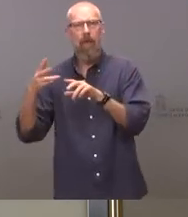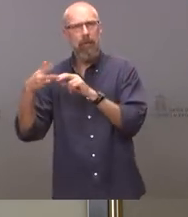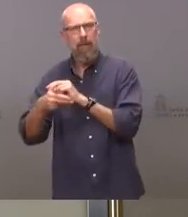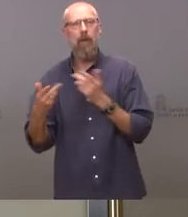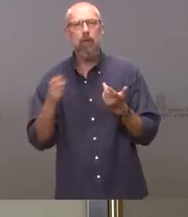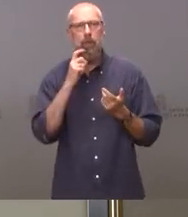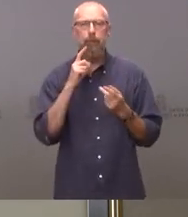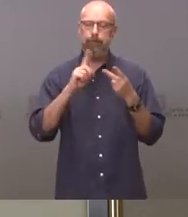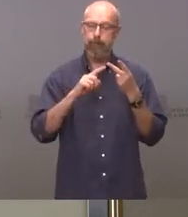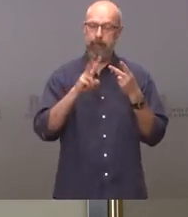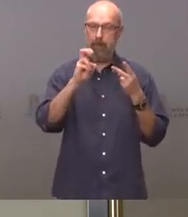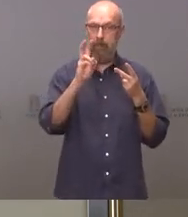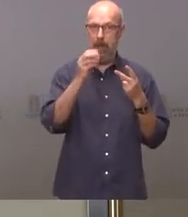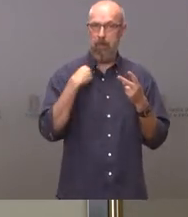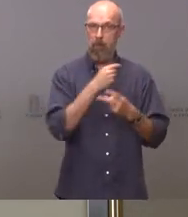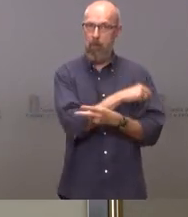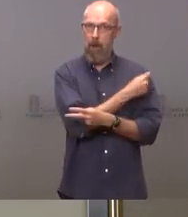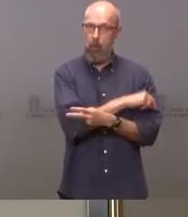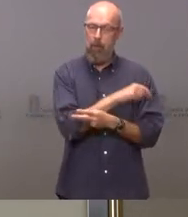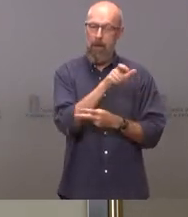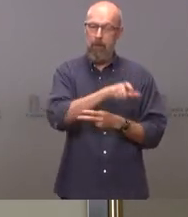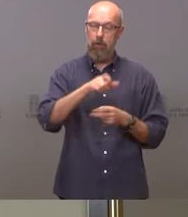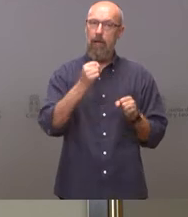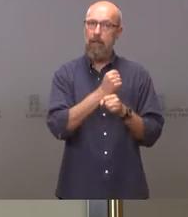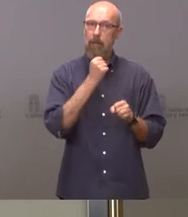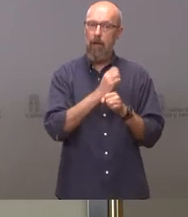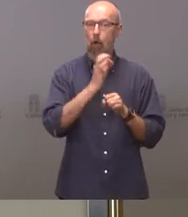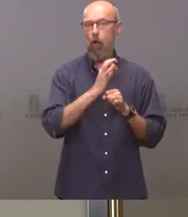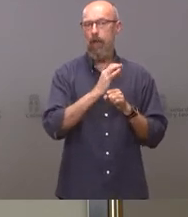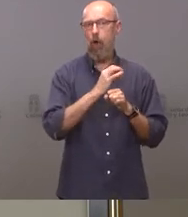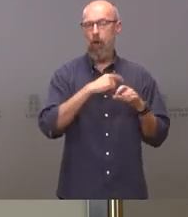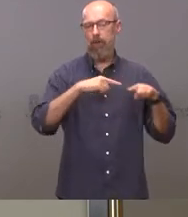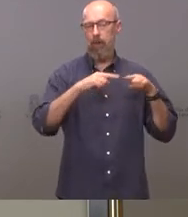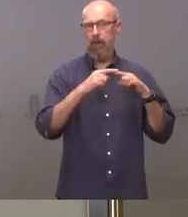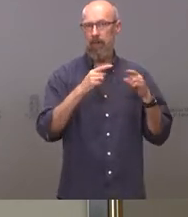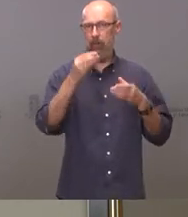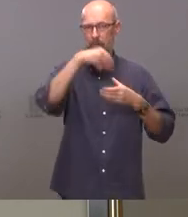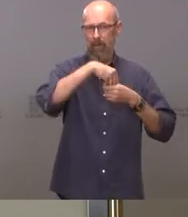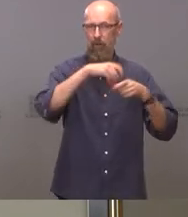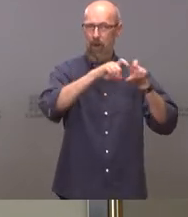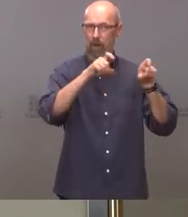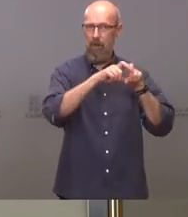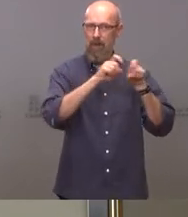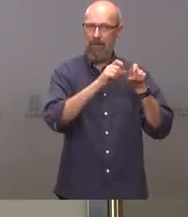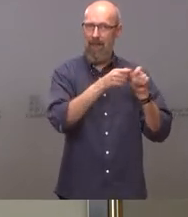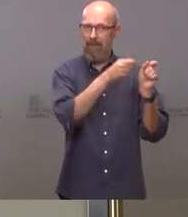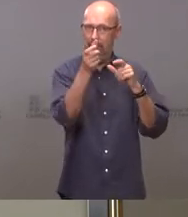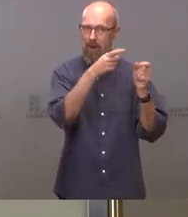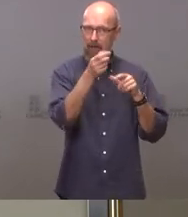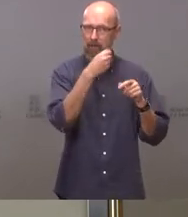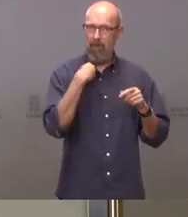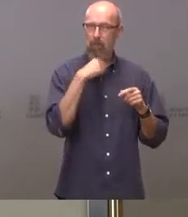la vacunación a trabajadores y directivos de empresas exportadoras o multinacionales y del tema de Medina